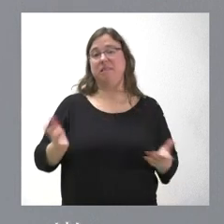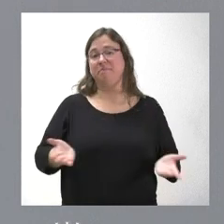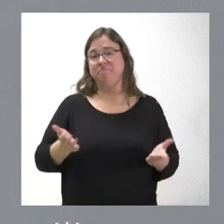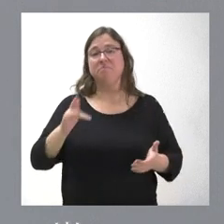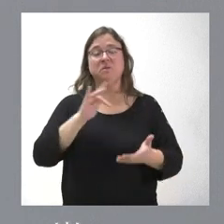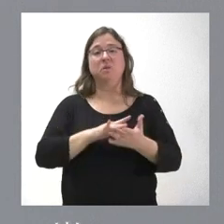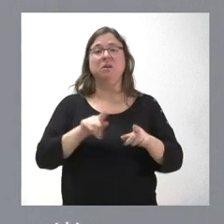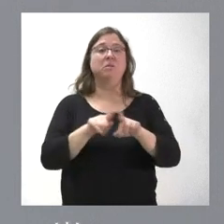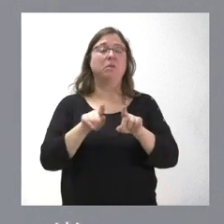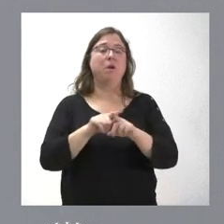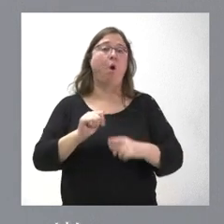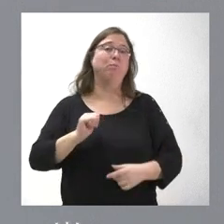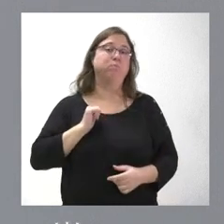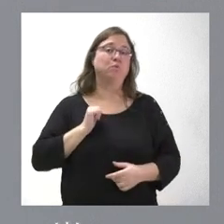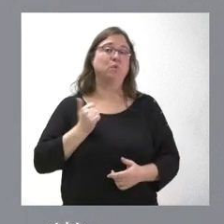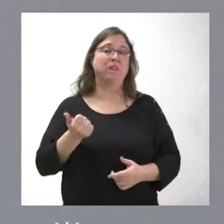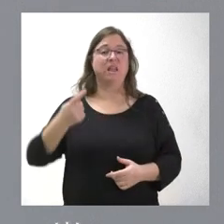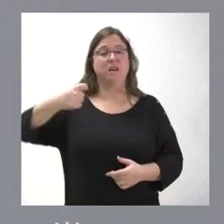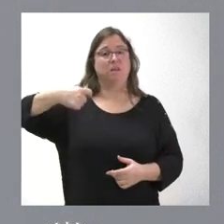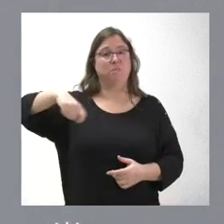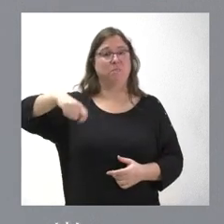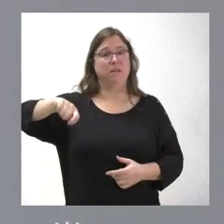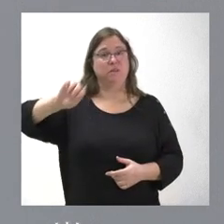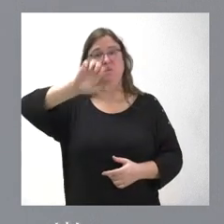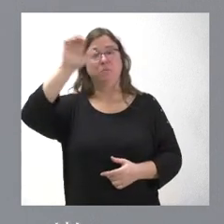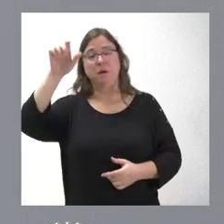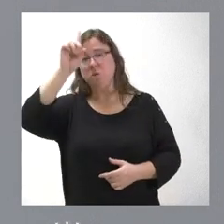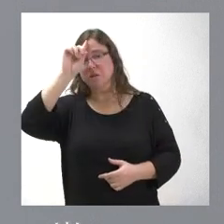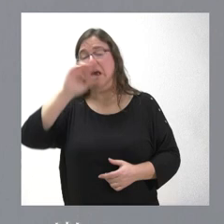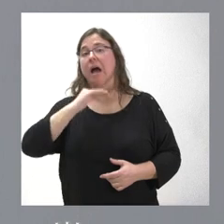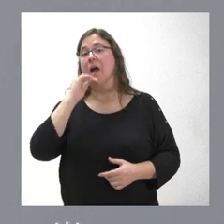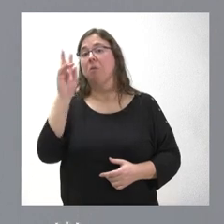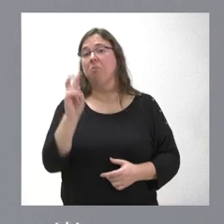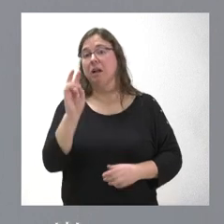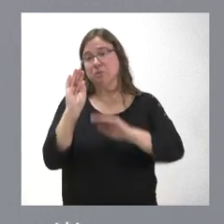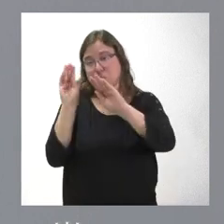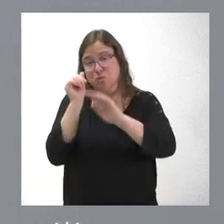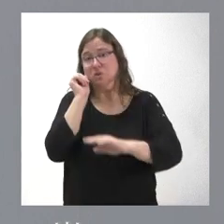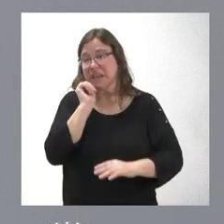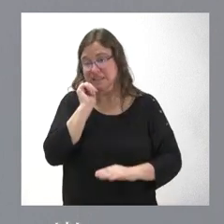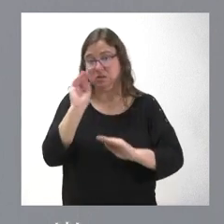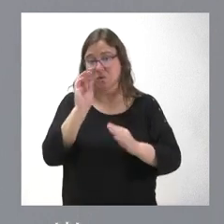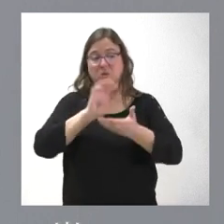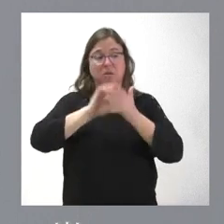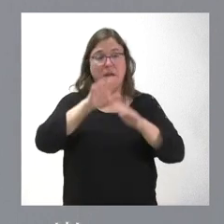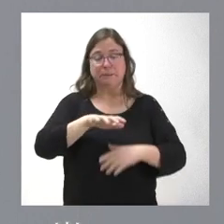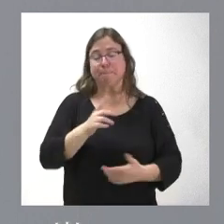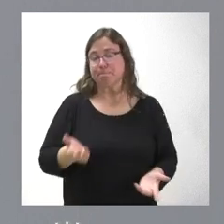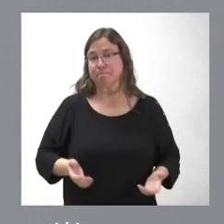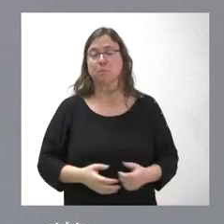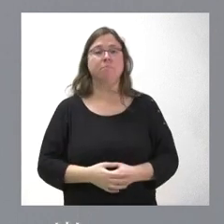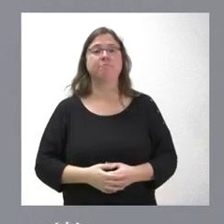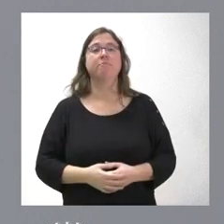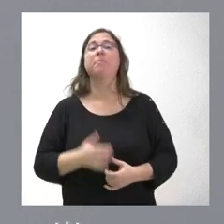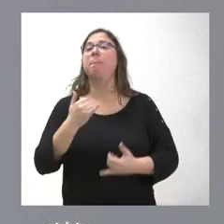oportunidad de la presidencia de Unión Europea. No sé si le habrá servido algo a Pedro Sánchez, a Castilla y León, por lo que veo. No